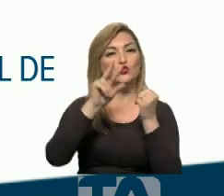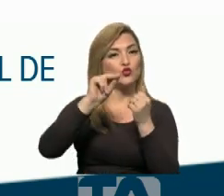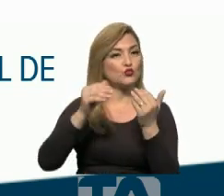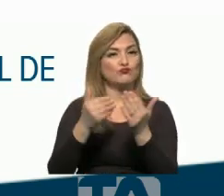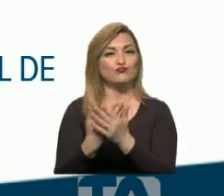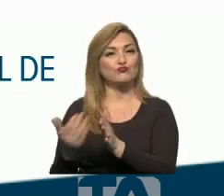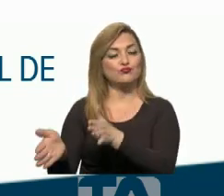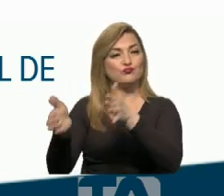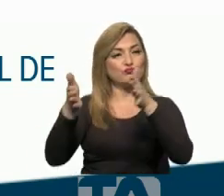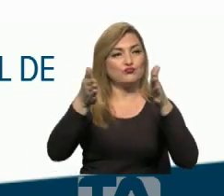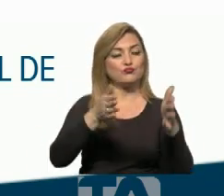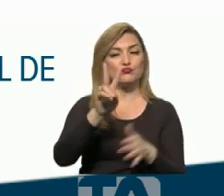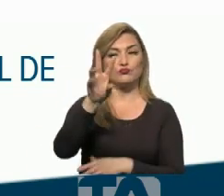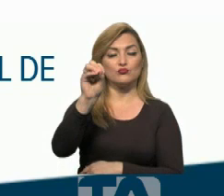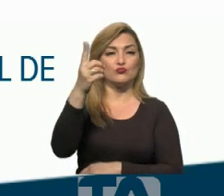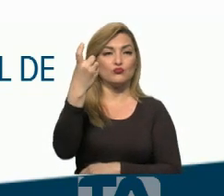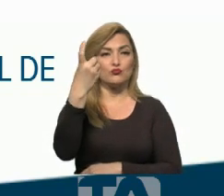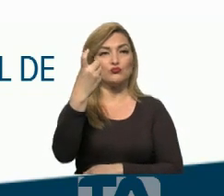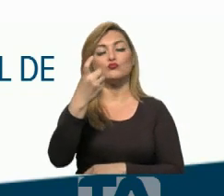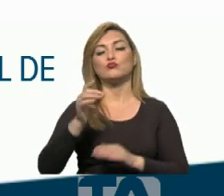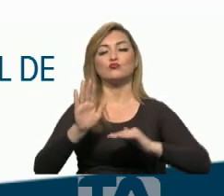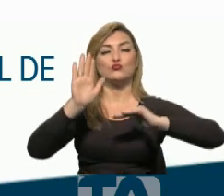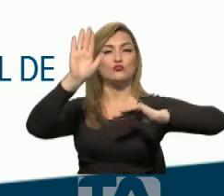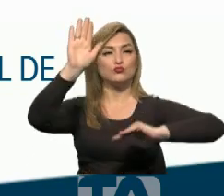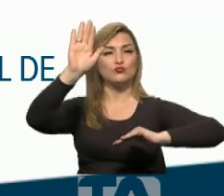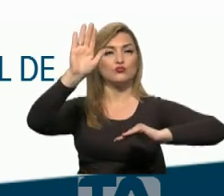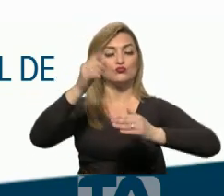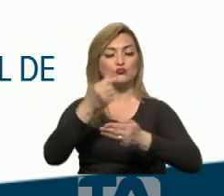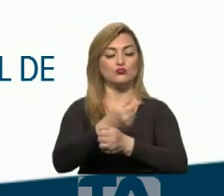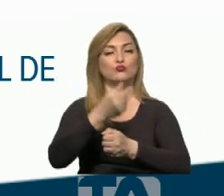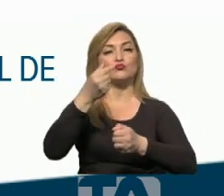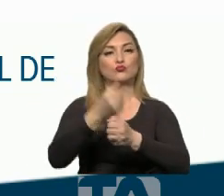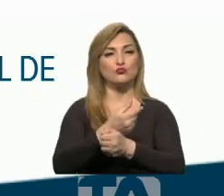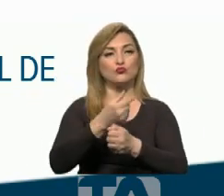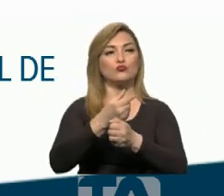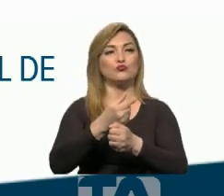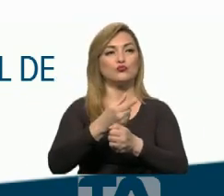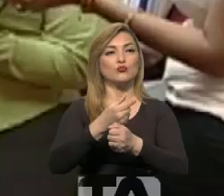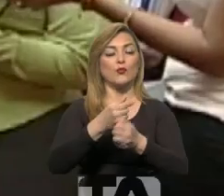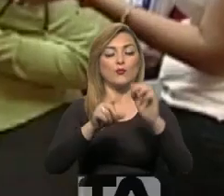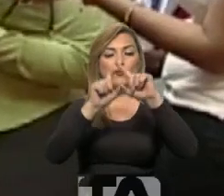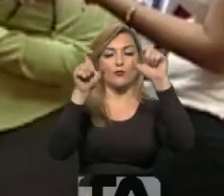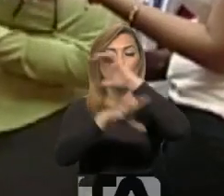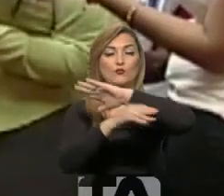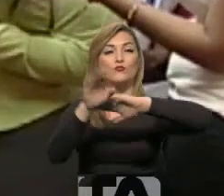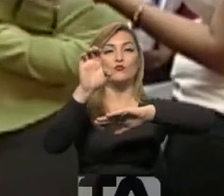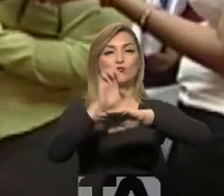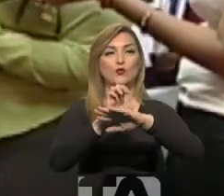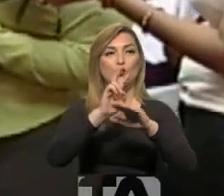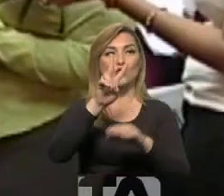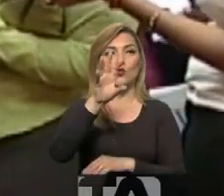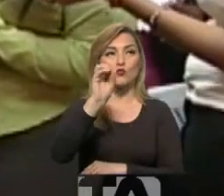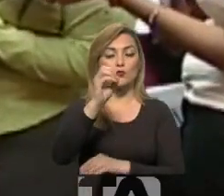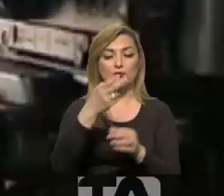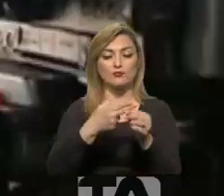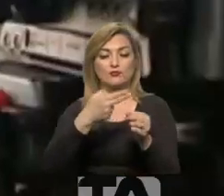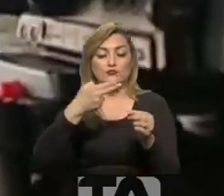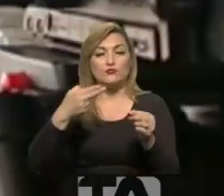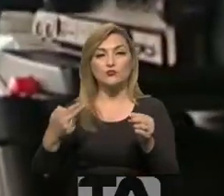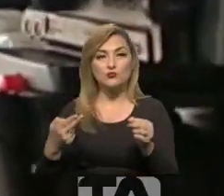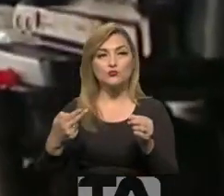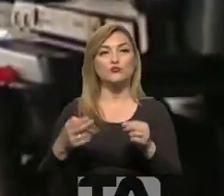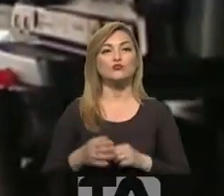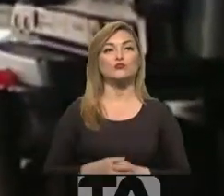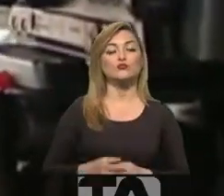fue nombrado por el Ejecutivo, gerente de Petroecuador. Se retiró en 2015. Durante ese último lapso, según la